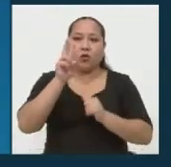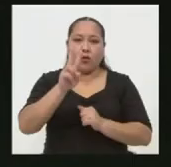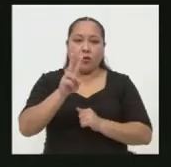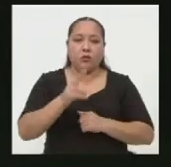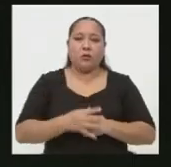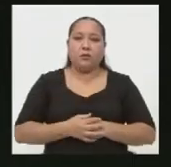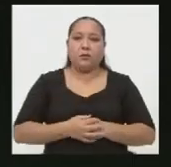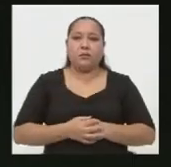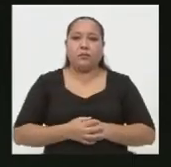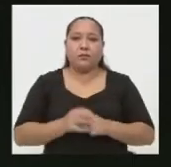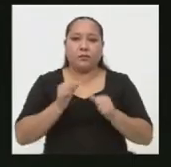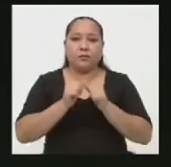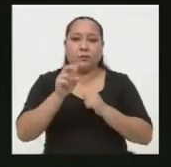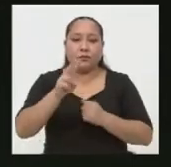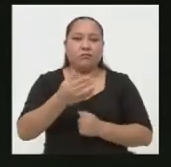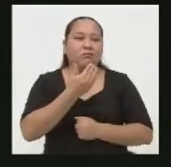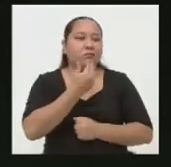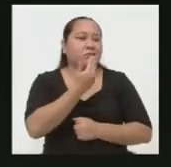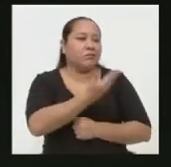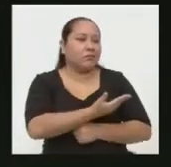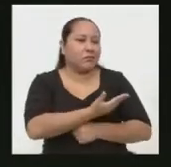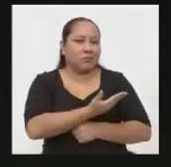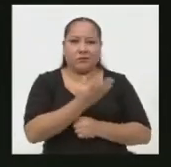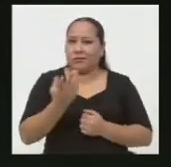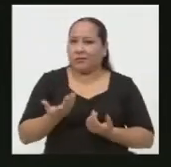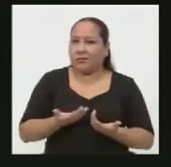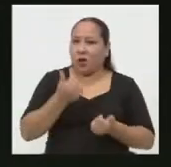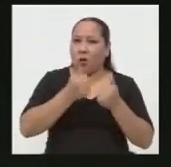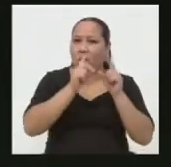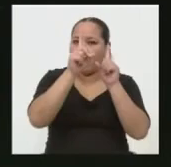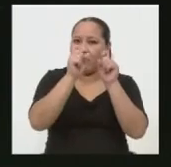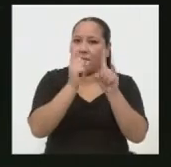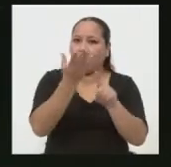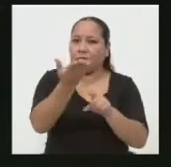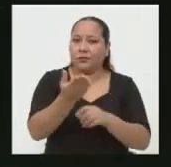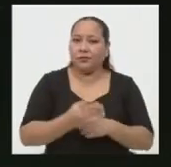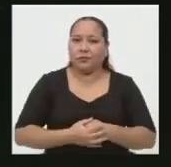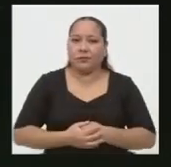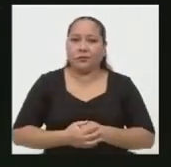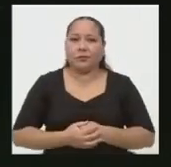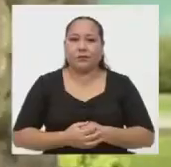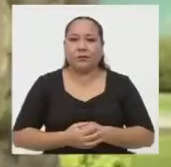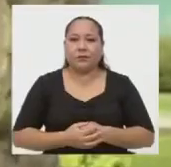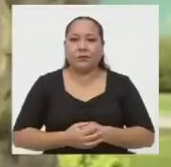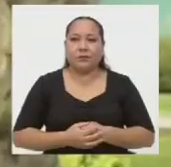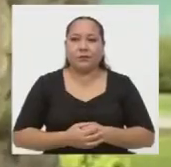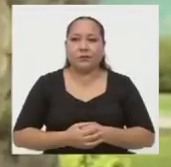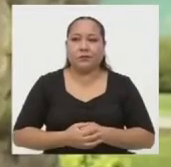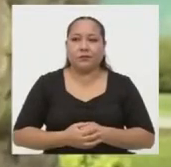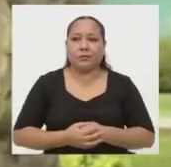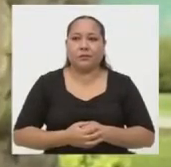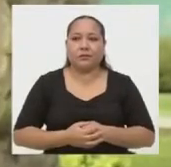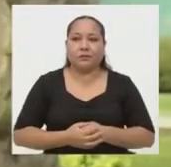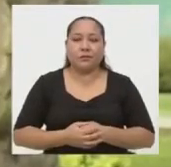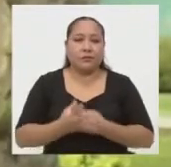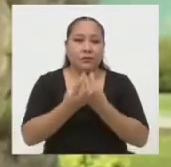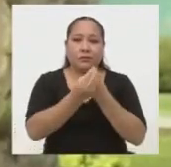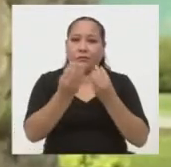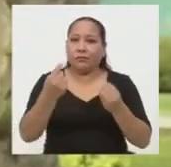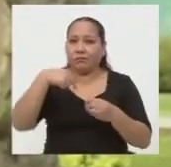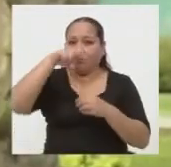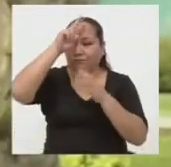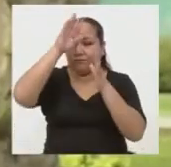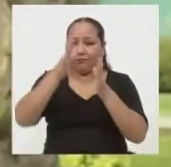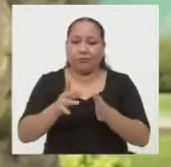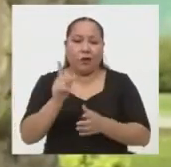El dos. Número dos. ¿Quién está detrás del número dos y qué le quiere preguntar? Vamos a verlo. Millones de peruanos todavía